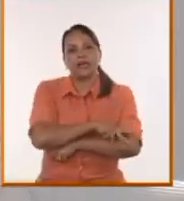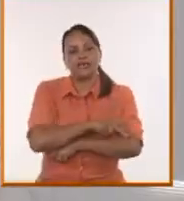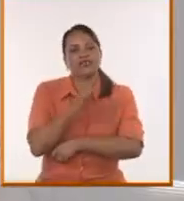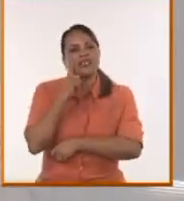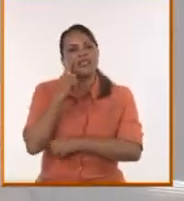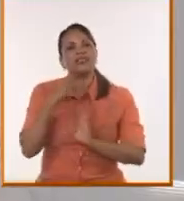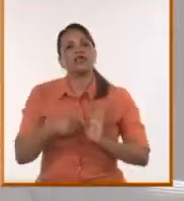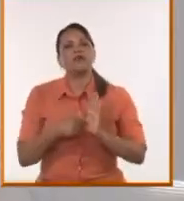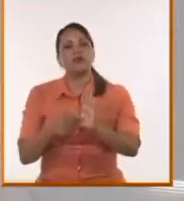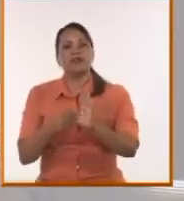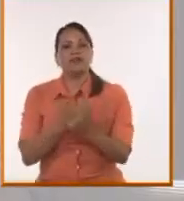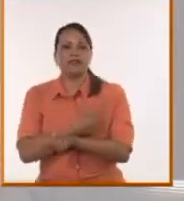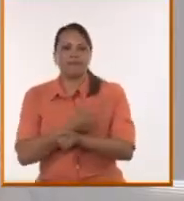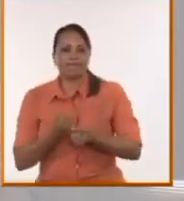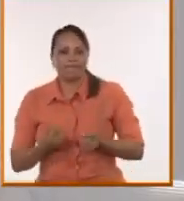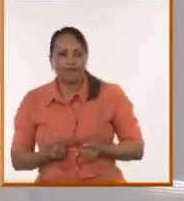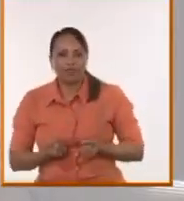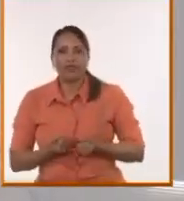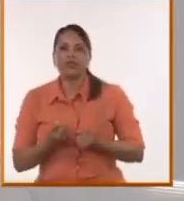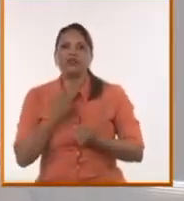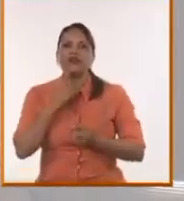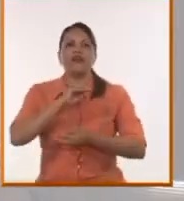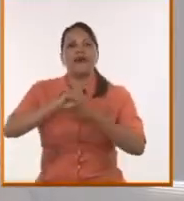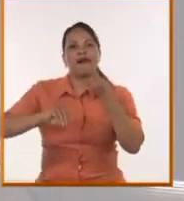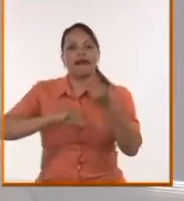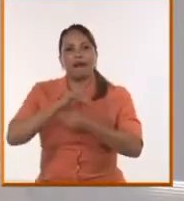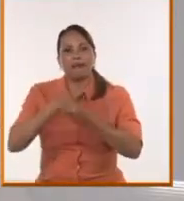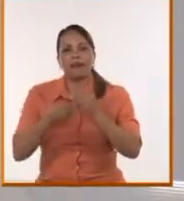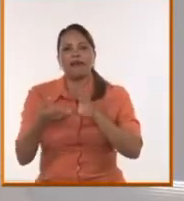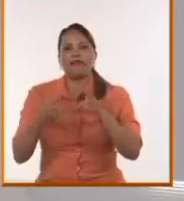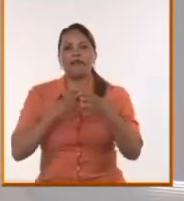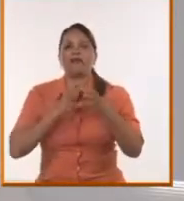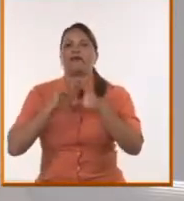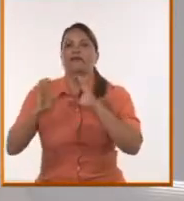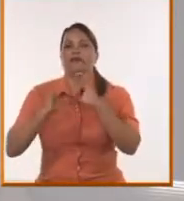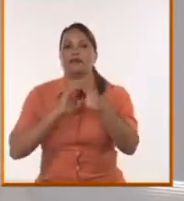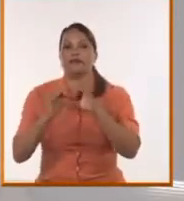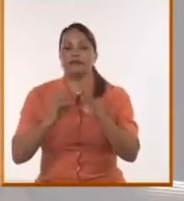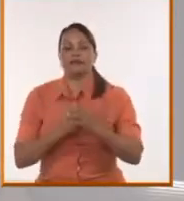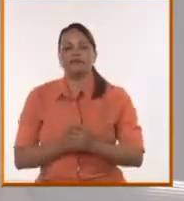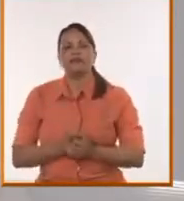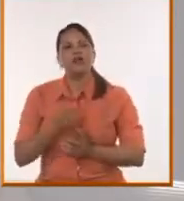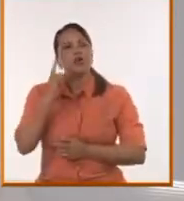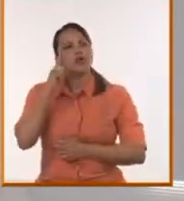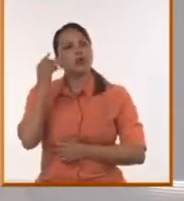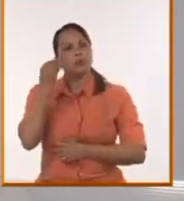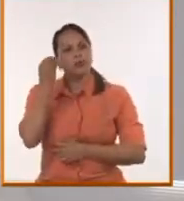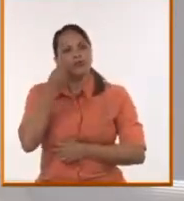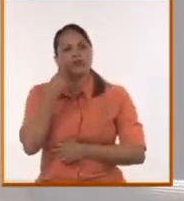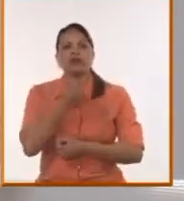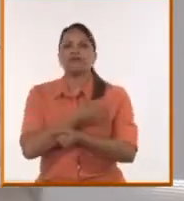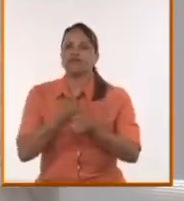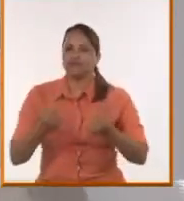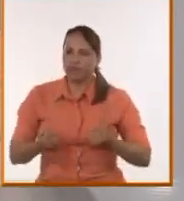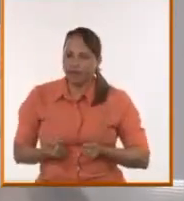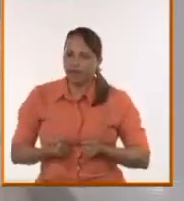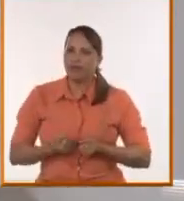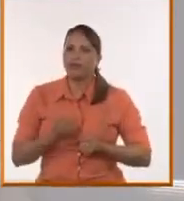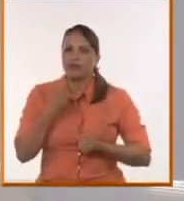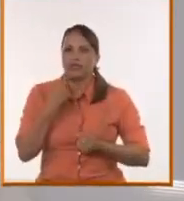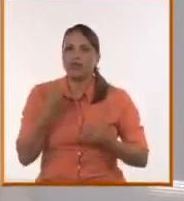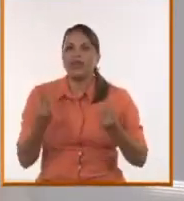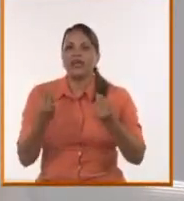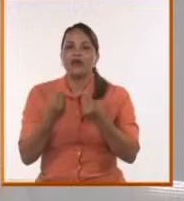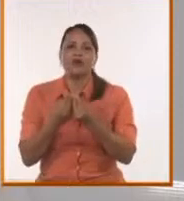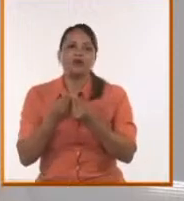sí mismos, ¿no? A cambiar, a transformar esa lógica comunicacional. Entonces, creo que ese es un gran esfuerzo que a la vez fue acompañado